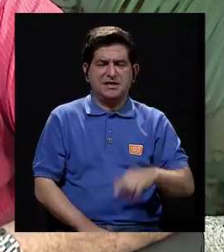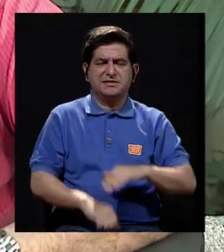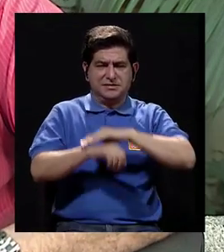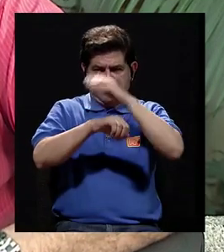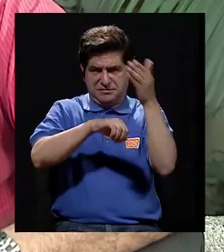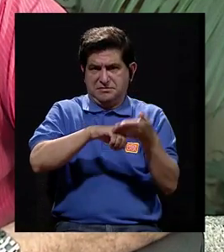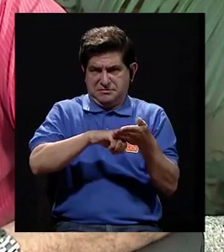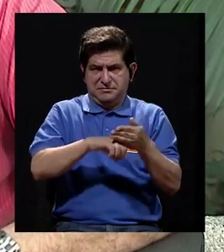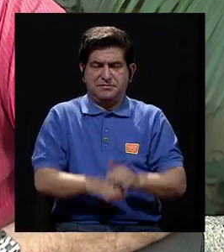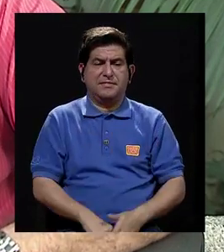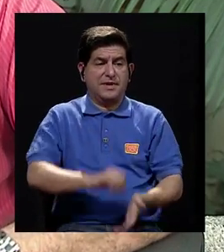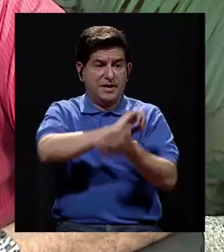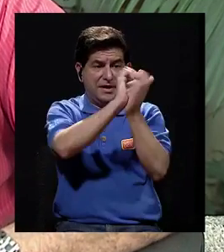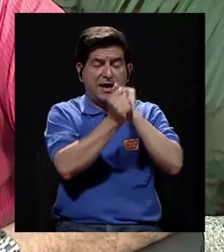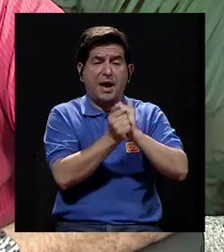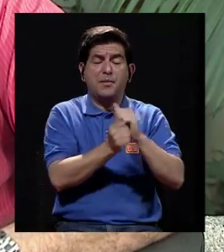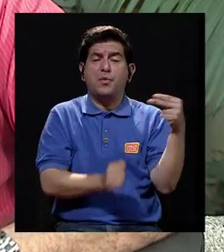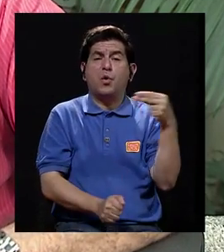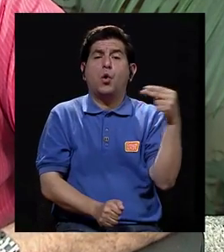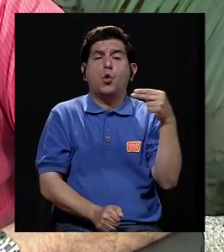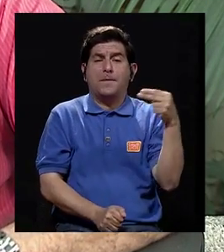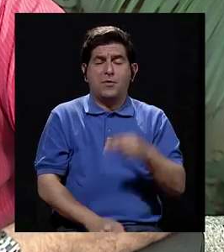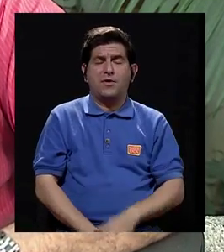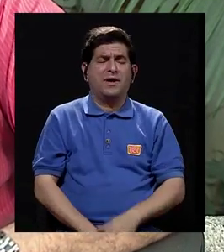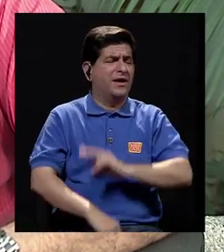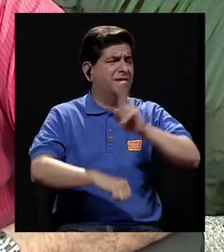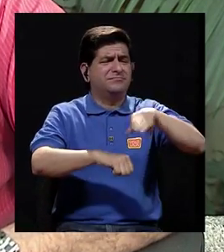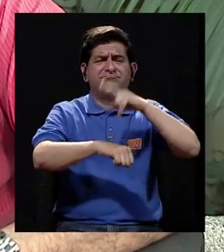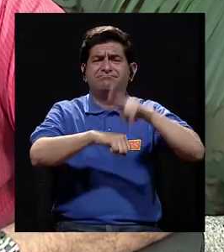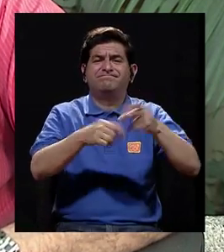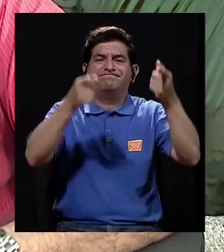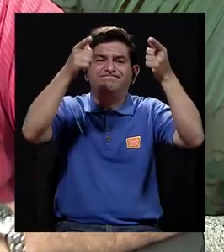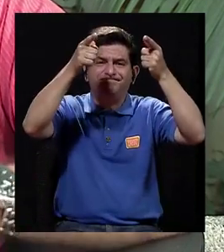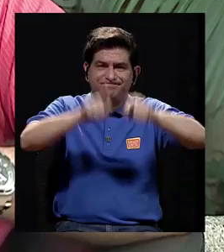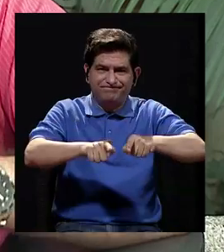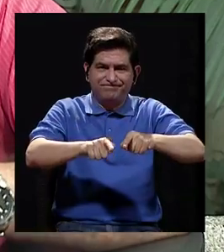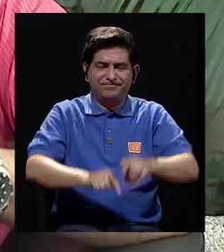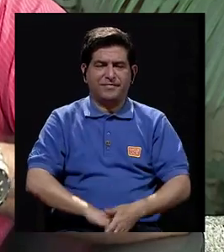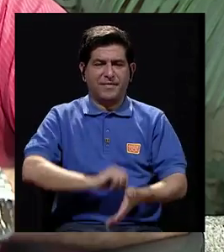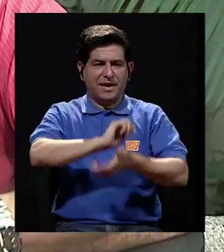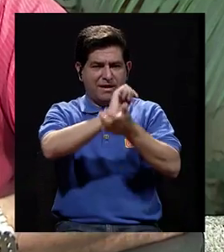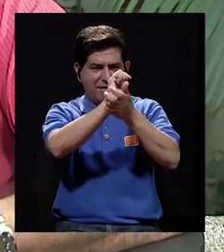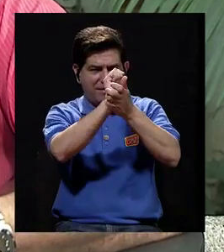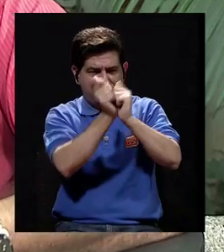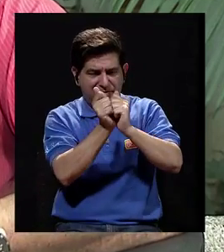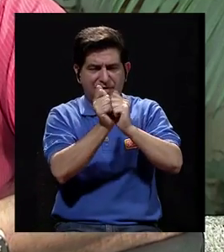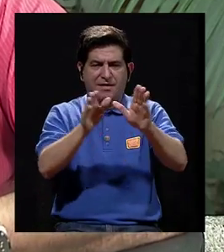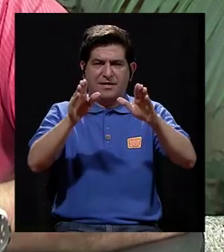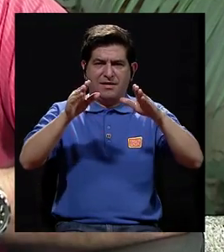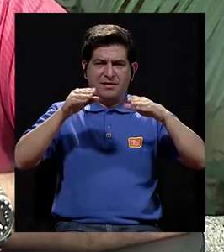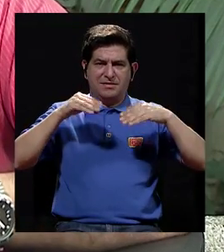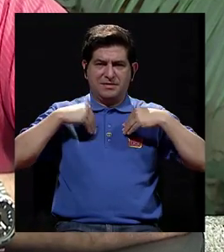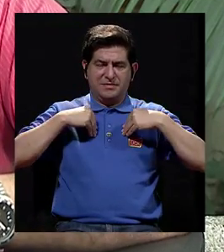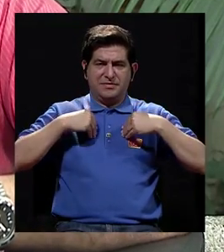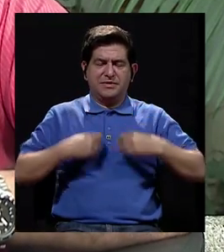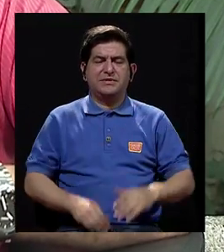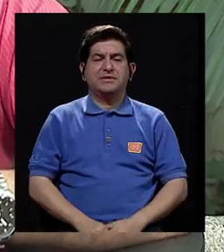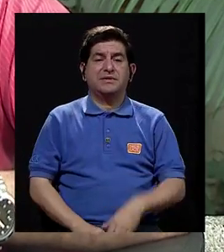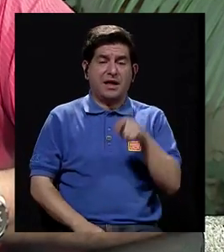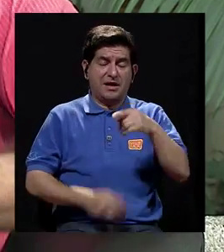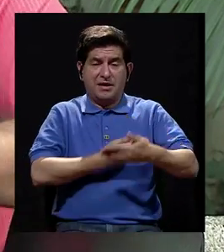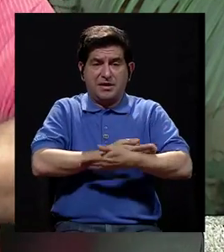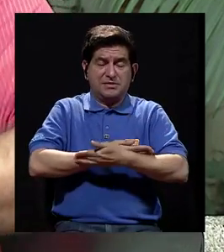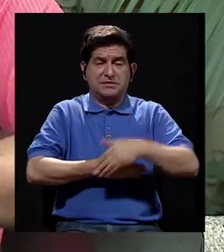de gestación. Ahí es donde esos cambios hormonales típicos, digamos, que se está presentando para la adaptación de ese bebé al